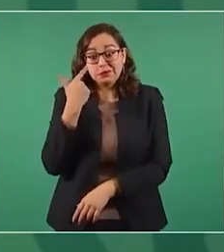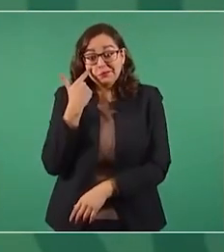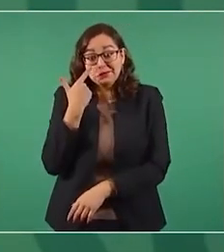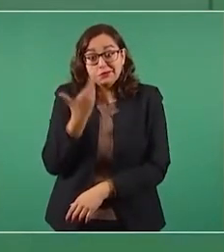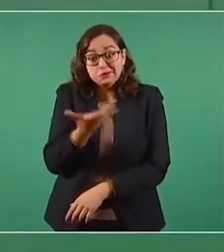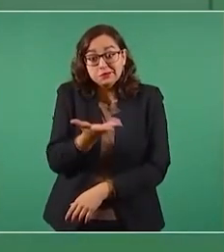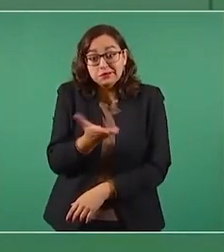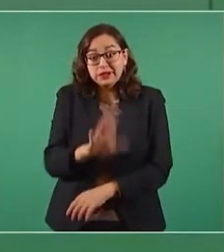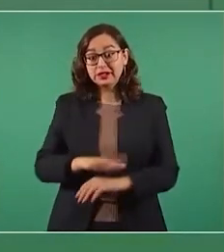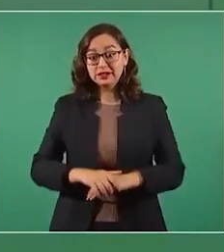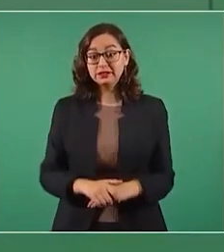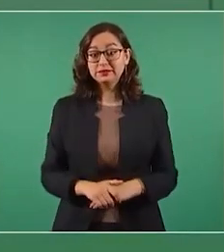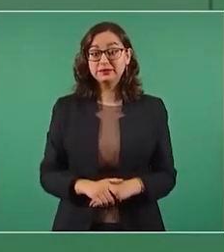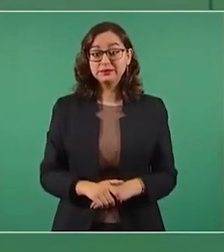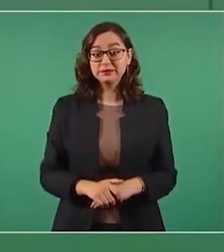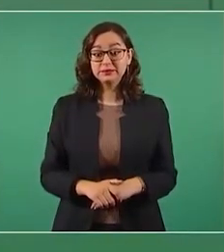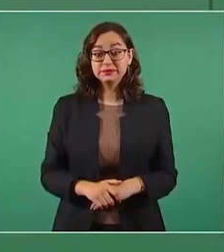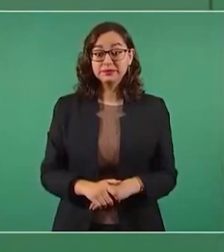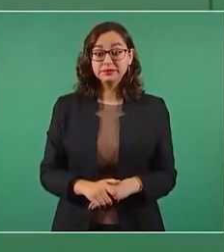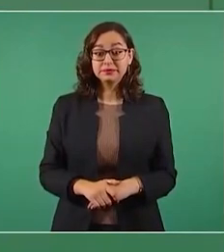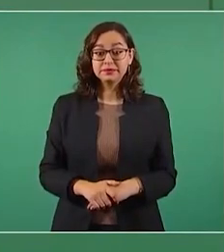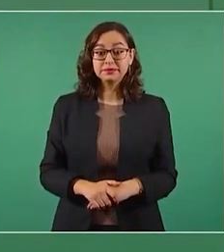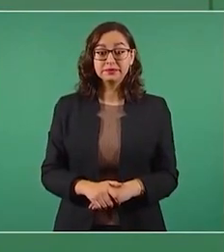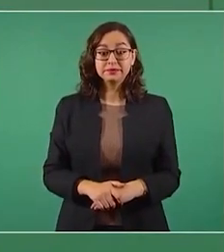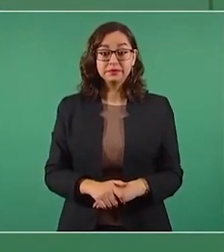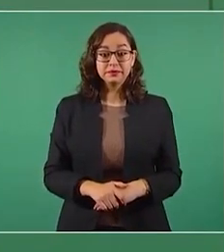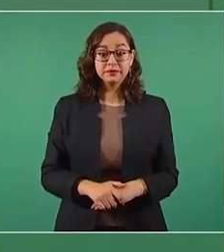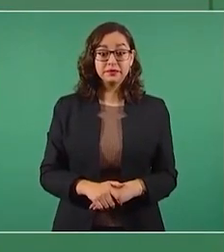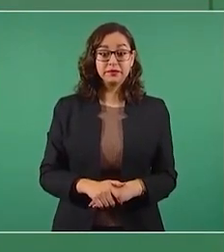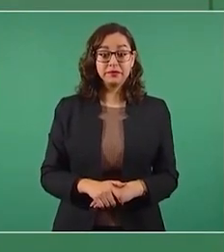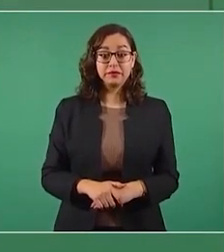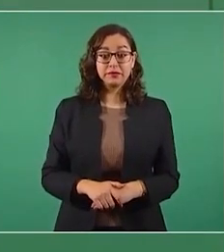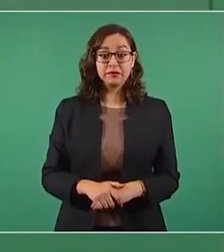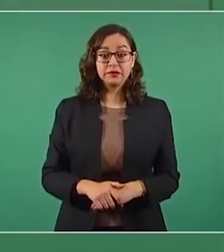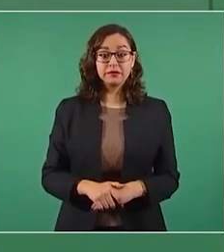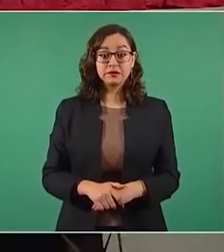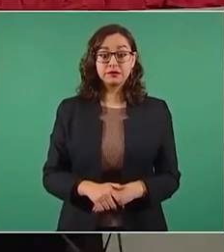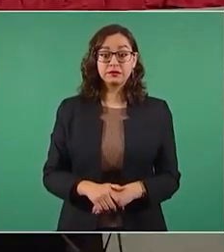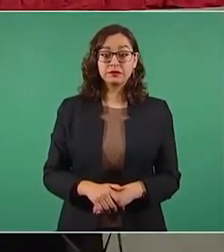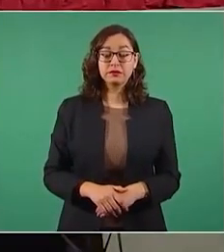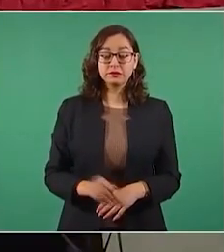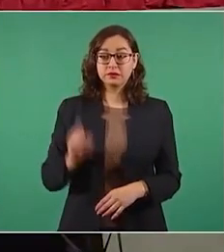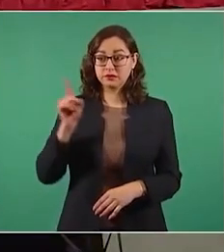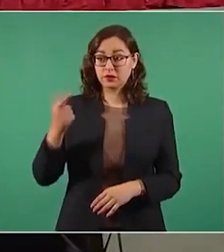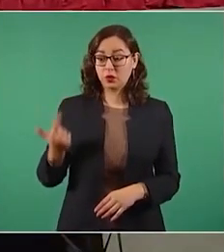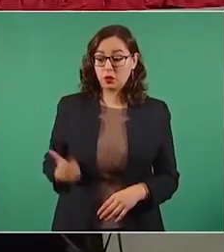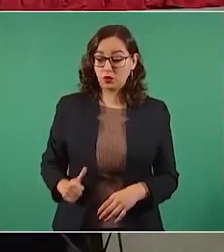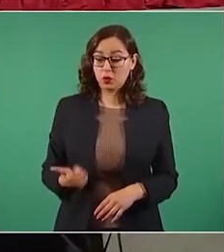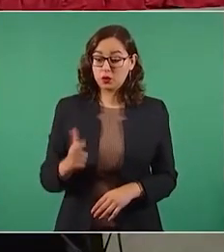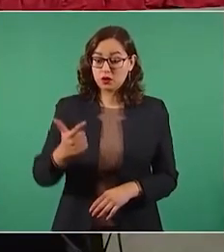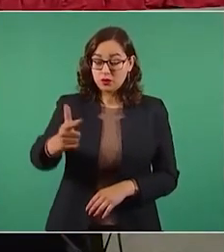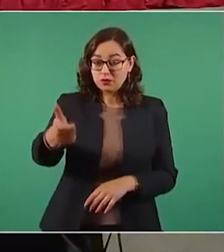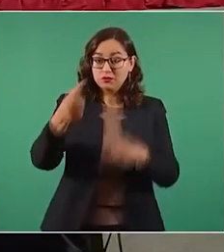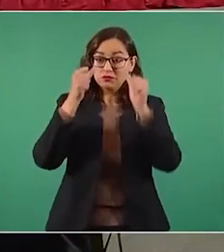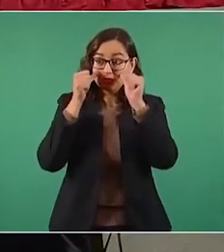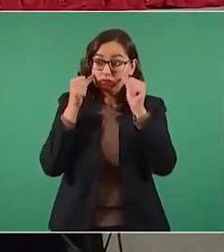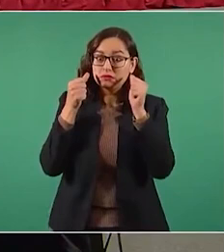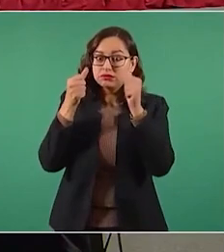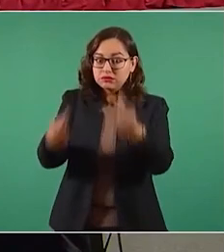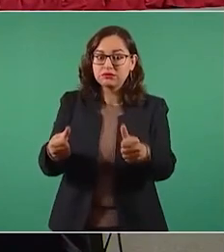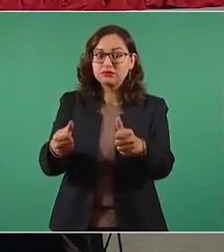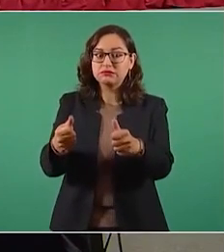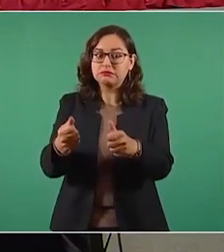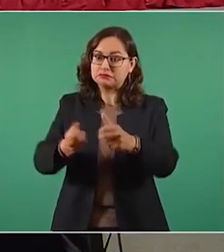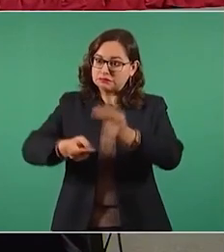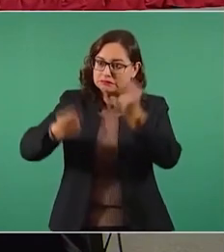lo que debe de atender en beneficio de la población